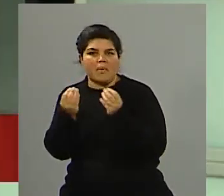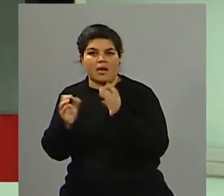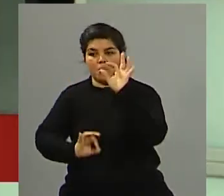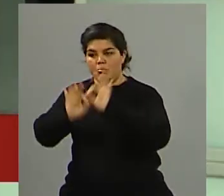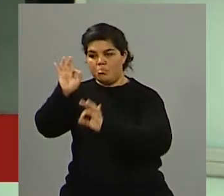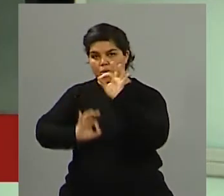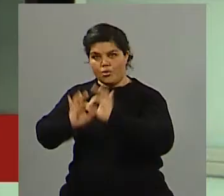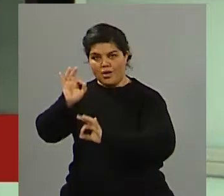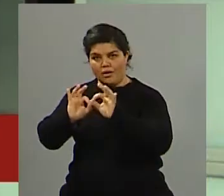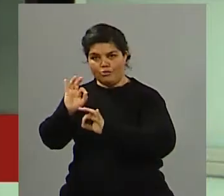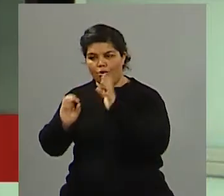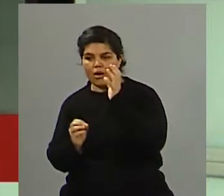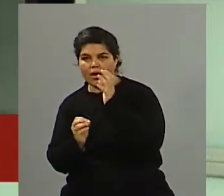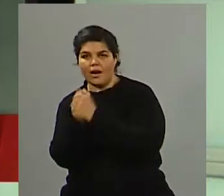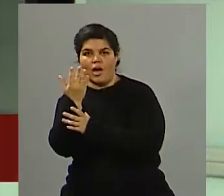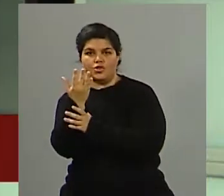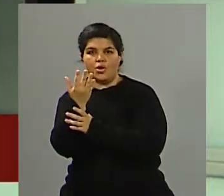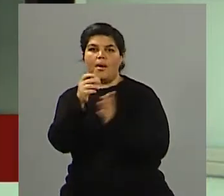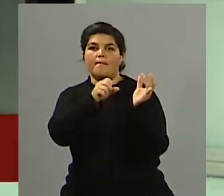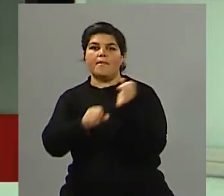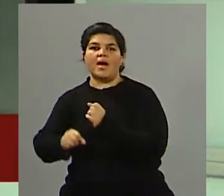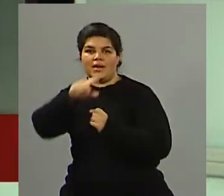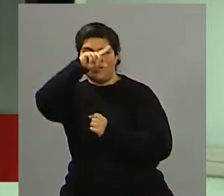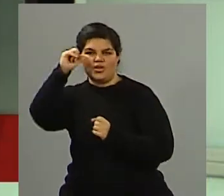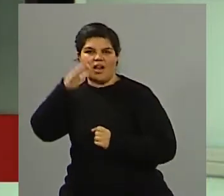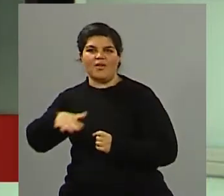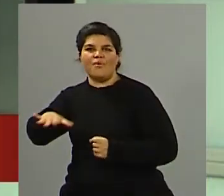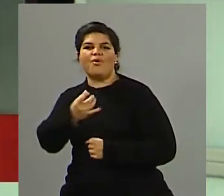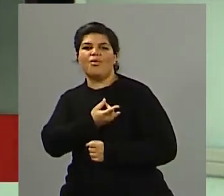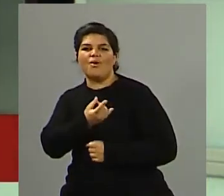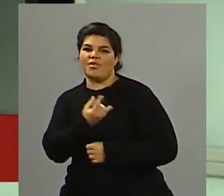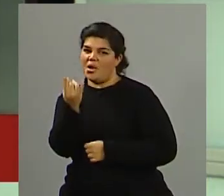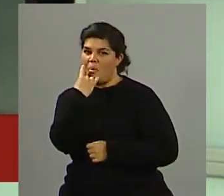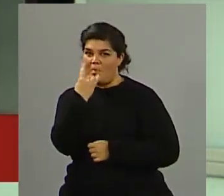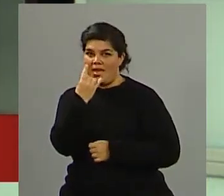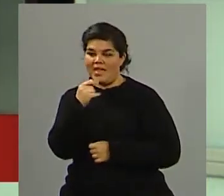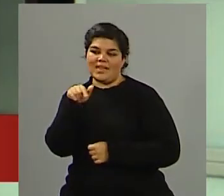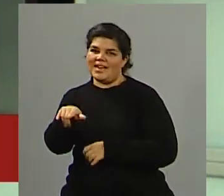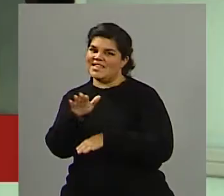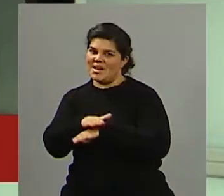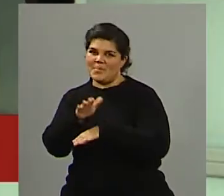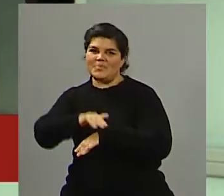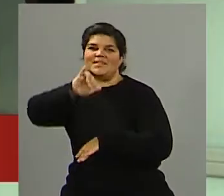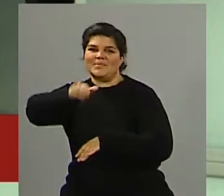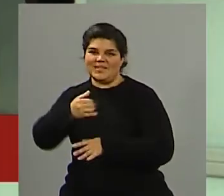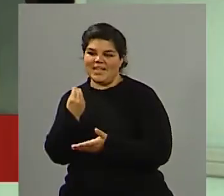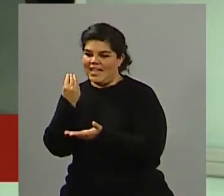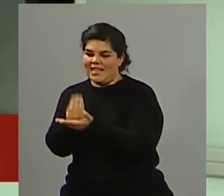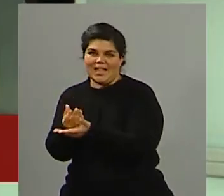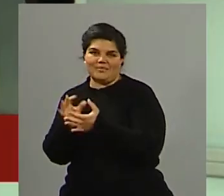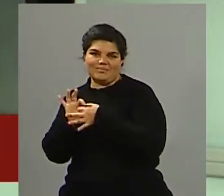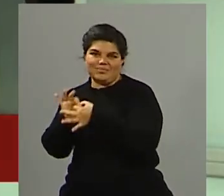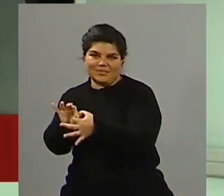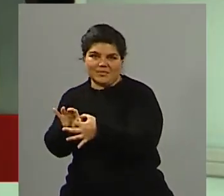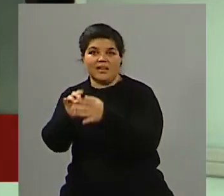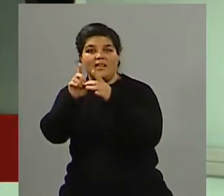creación de un parque nacional ahí en Uspallata la involucra directamente porque tiene que ver con su departamento. ¿Y cuáles son los